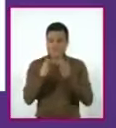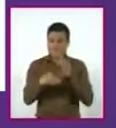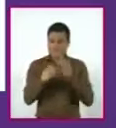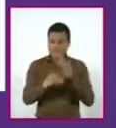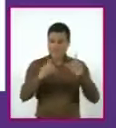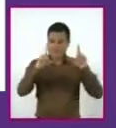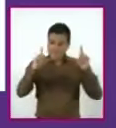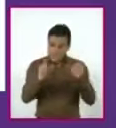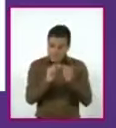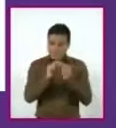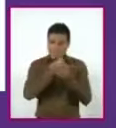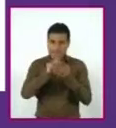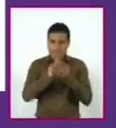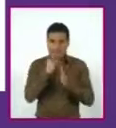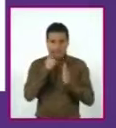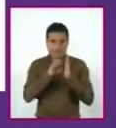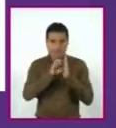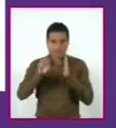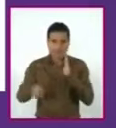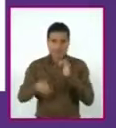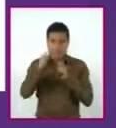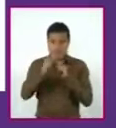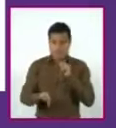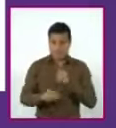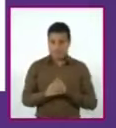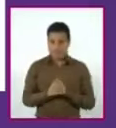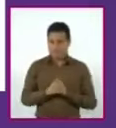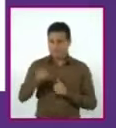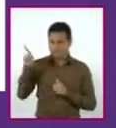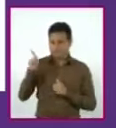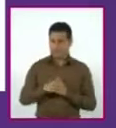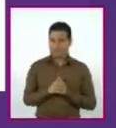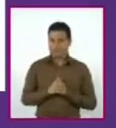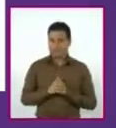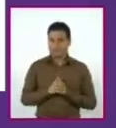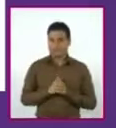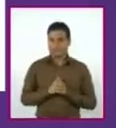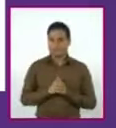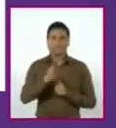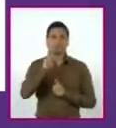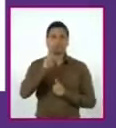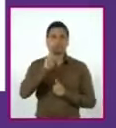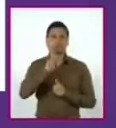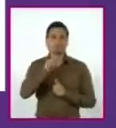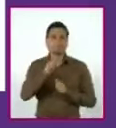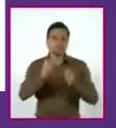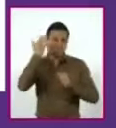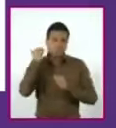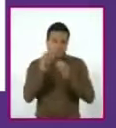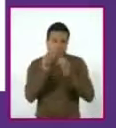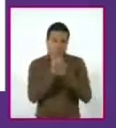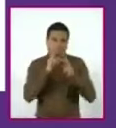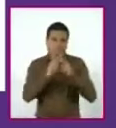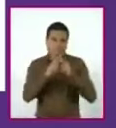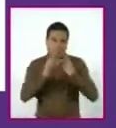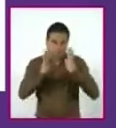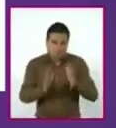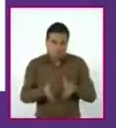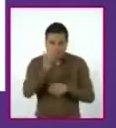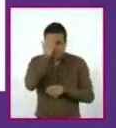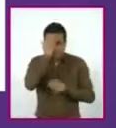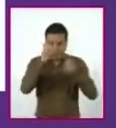definidas, por ejemplo, la última. Utilizando tus conocimientos previos de los cursos anteriores de matemáticas,